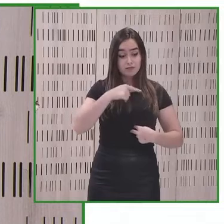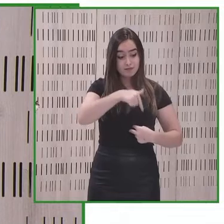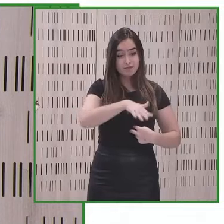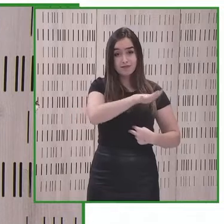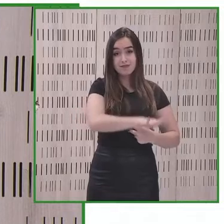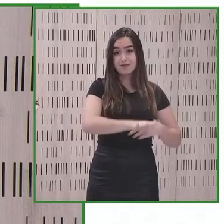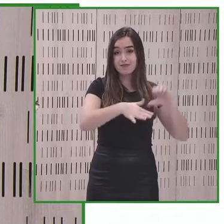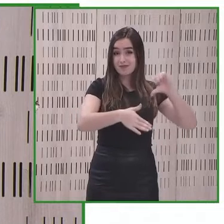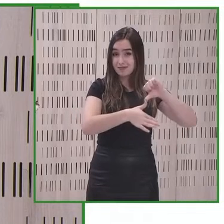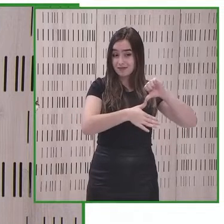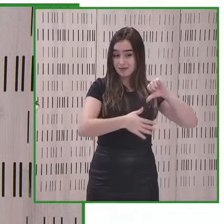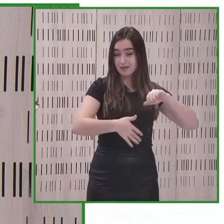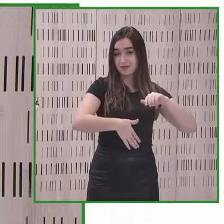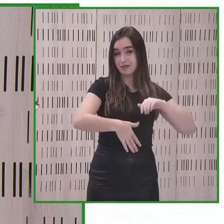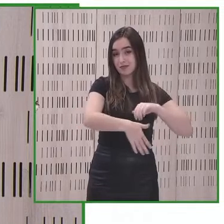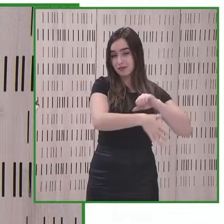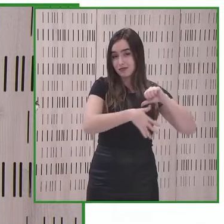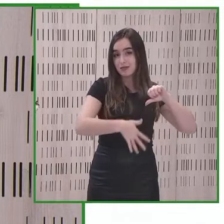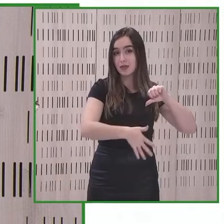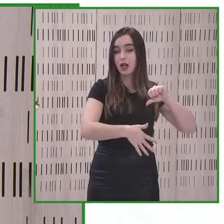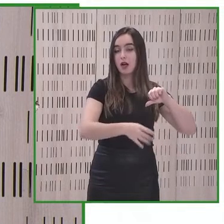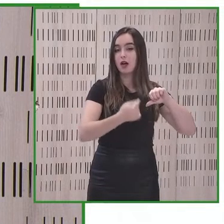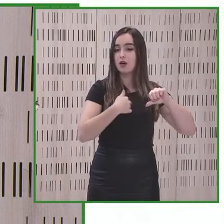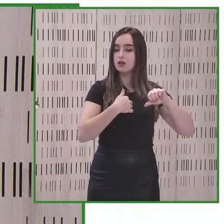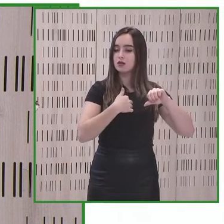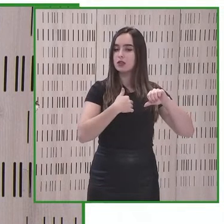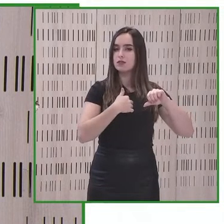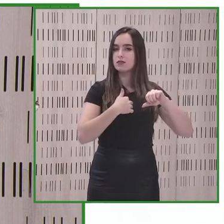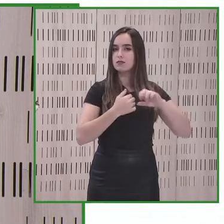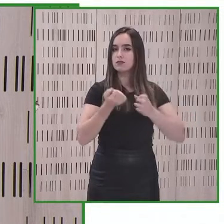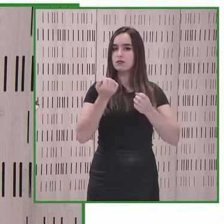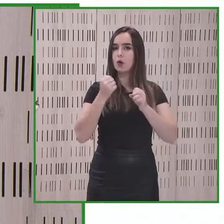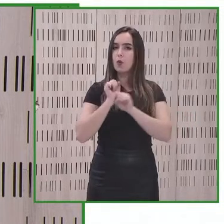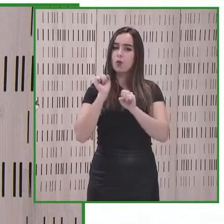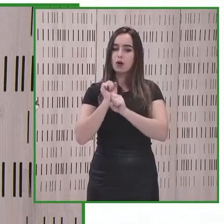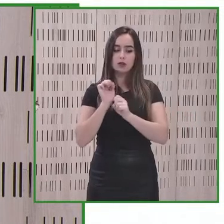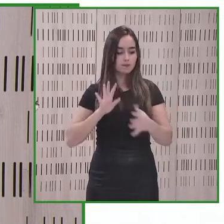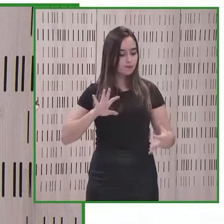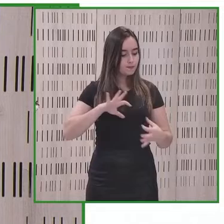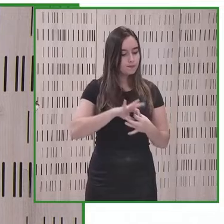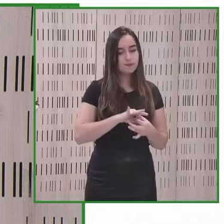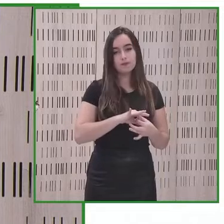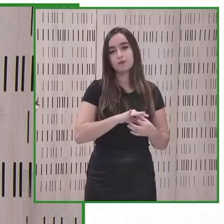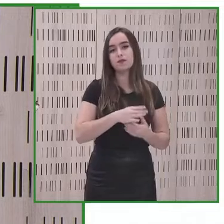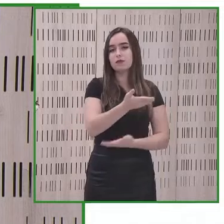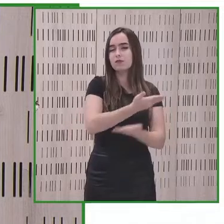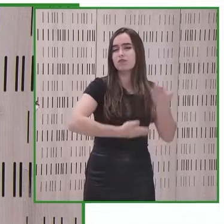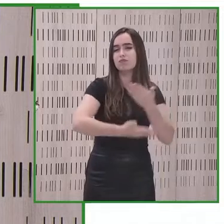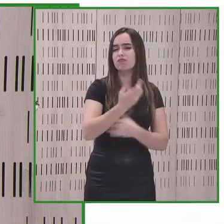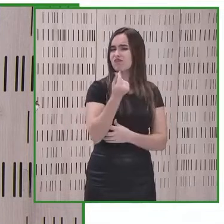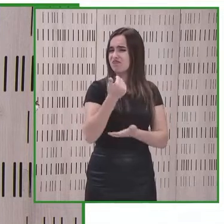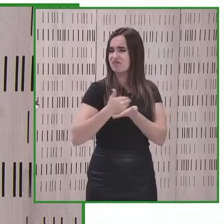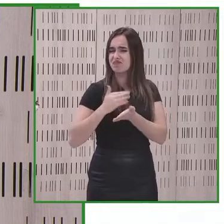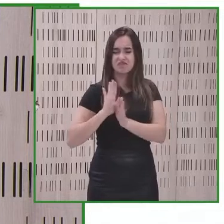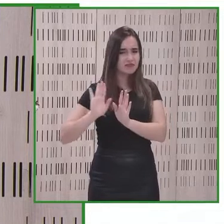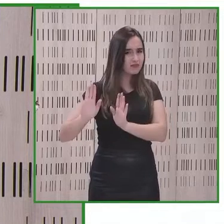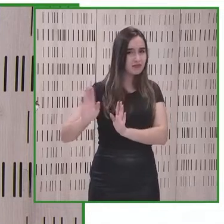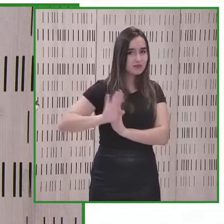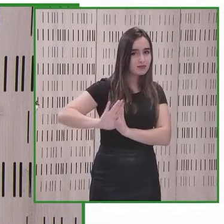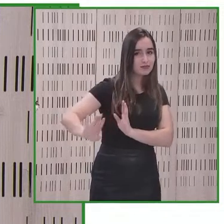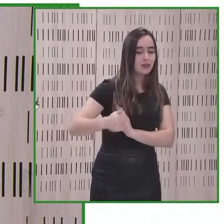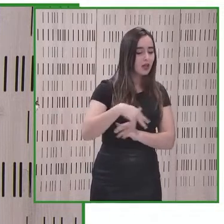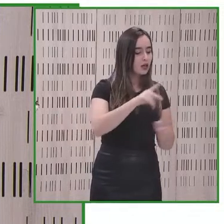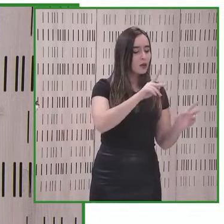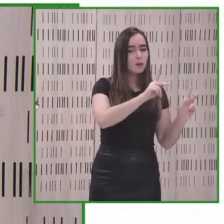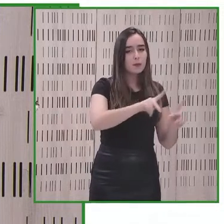se actuamos a través de foal en cooperación absolutamente desinteresada para formar a niños y niñas ciegas